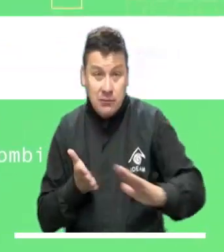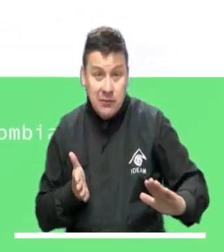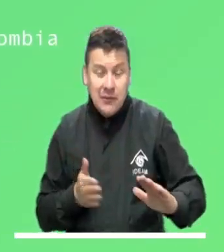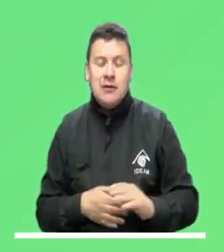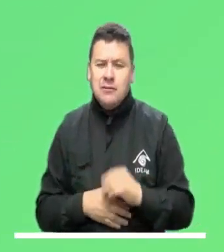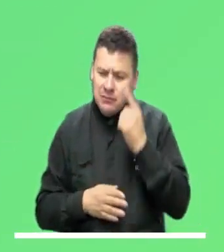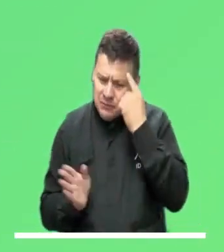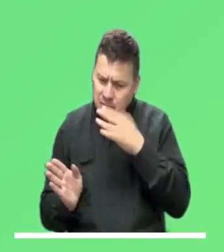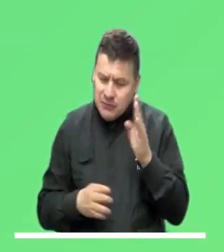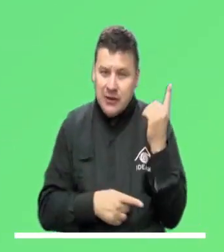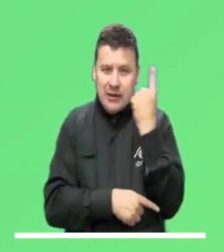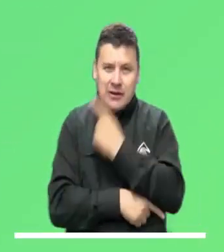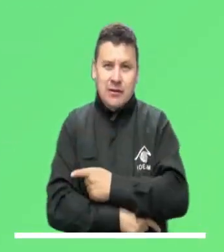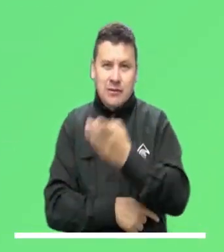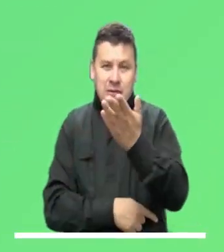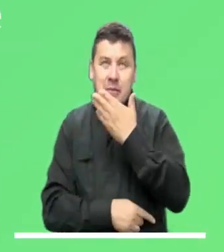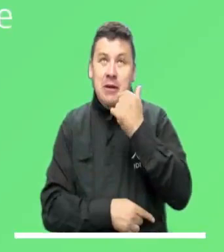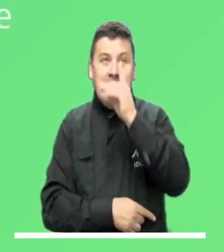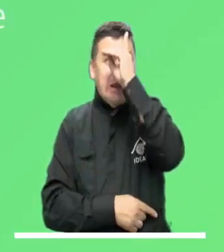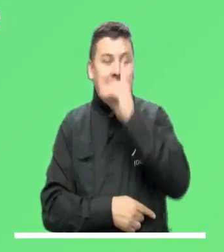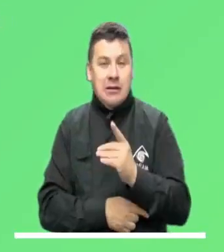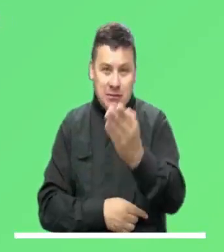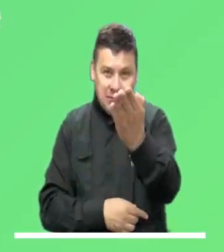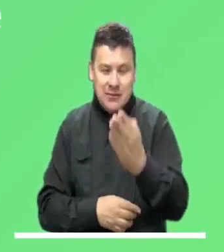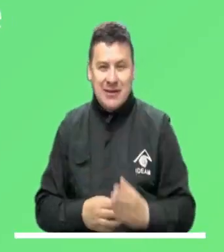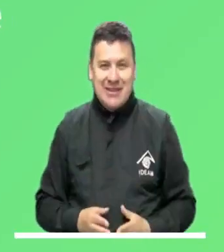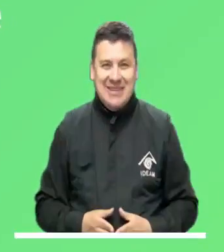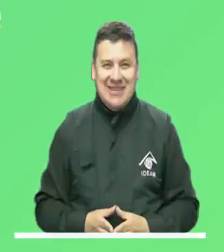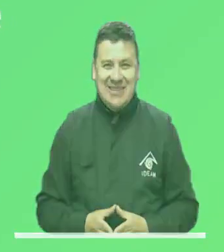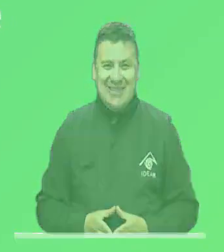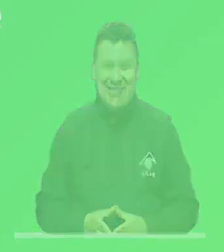Descárguela gratis, planee su día y tome las mejores decisiones.